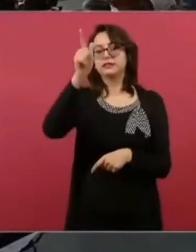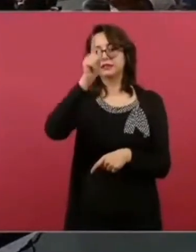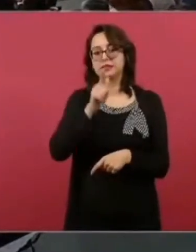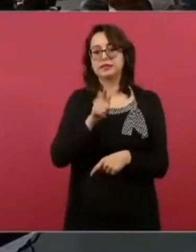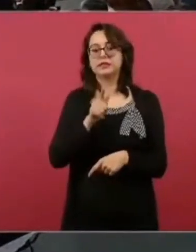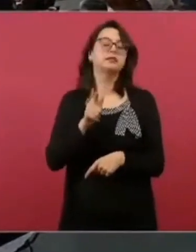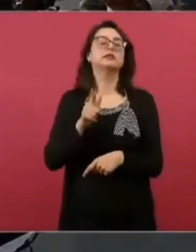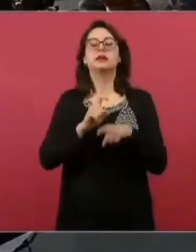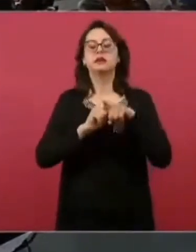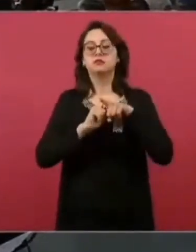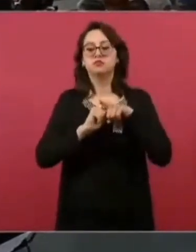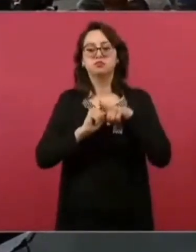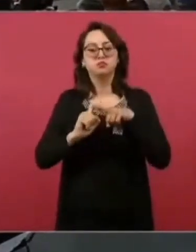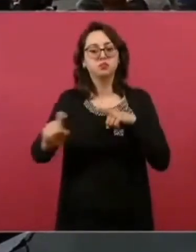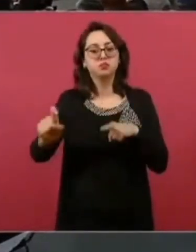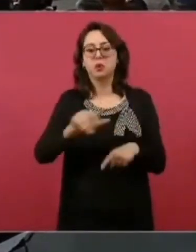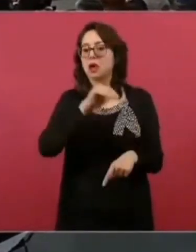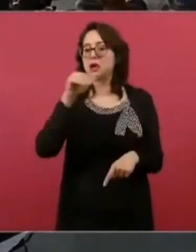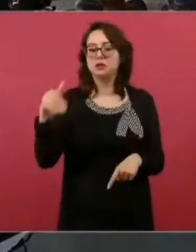Tren ligero.